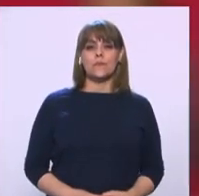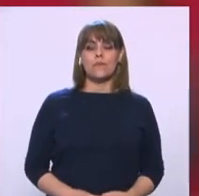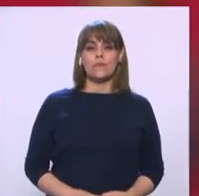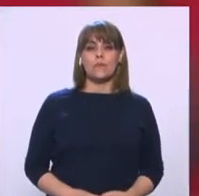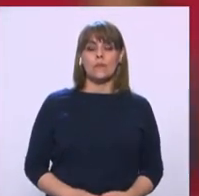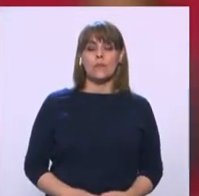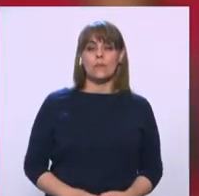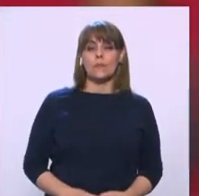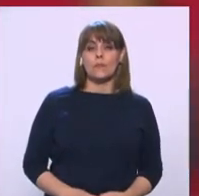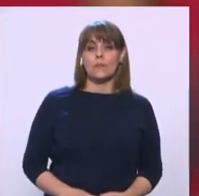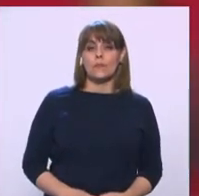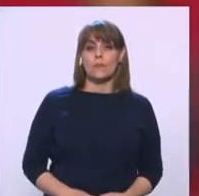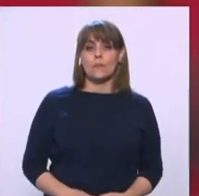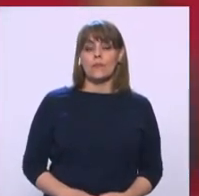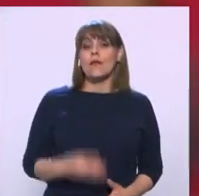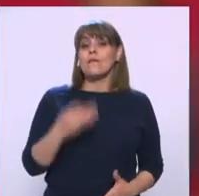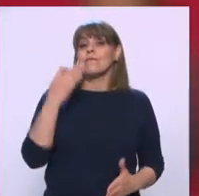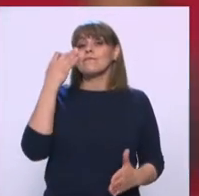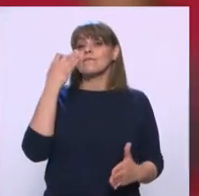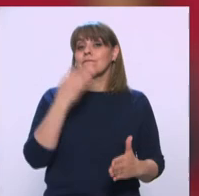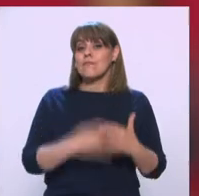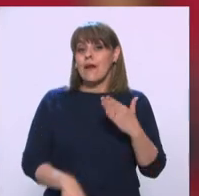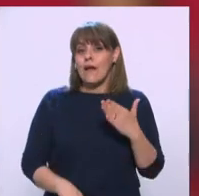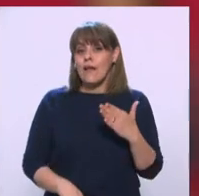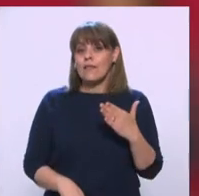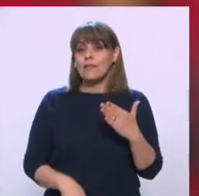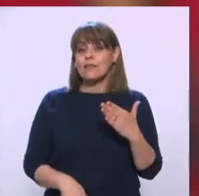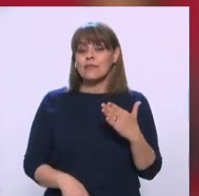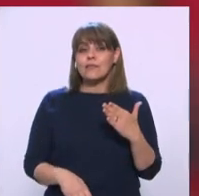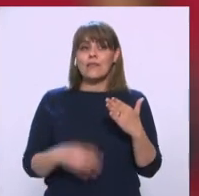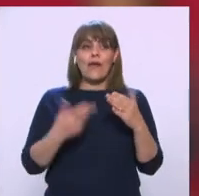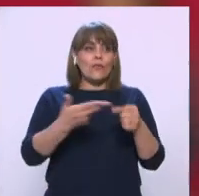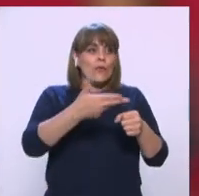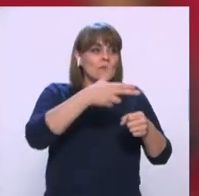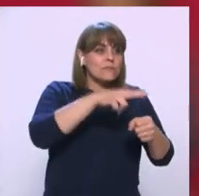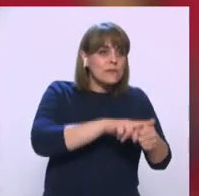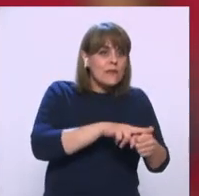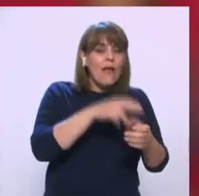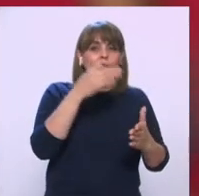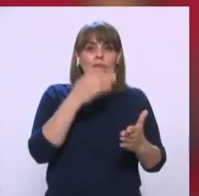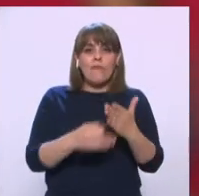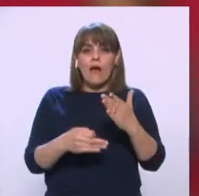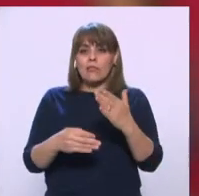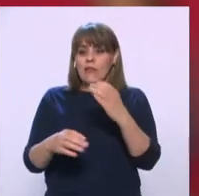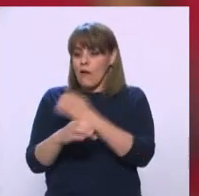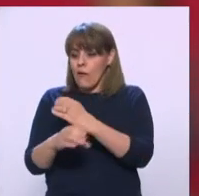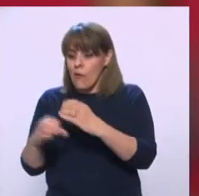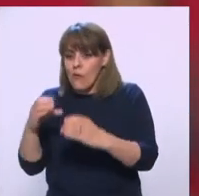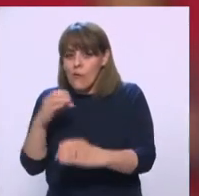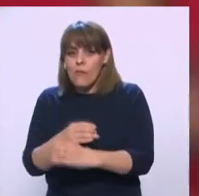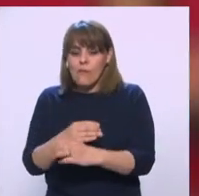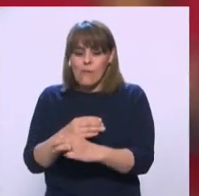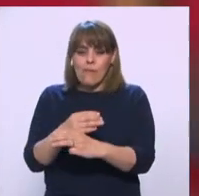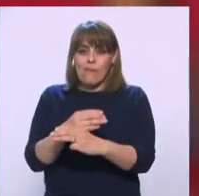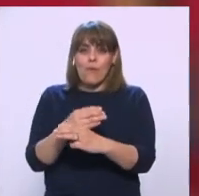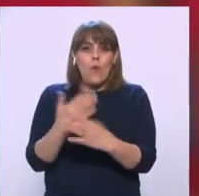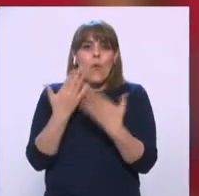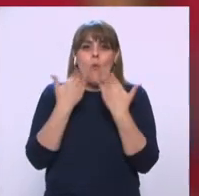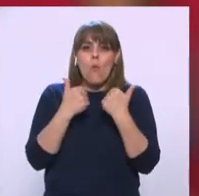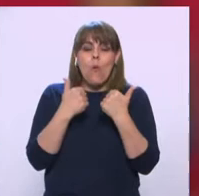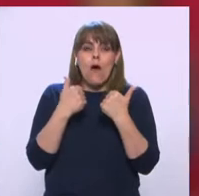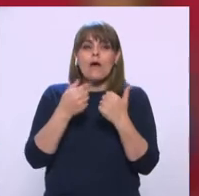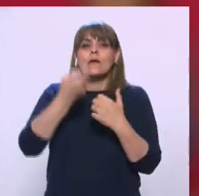Nos faltaban instalaciones y nos faltaban equipos, no teníamos